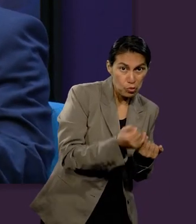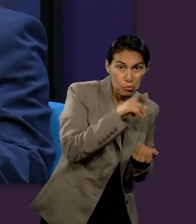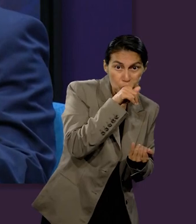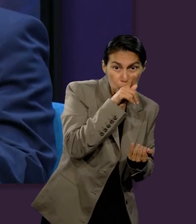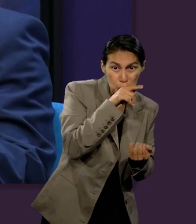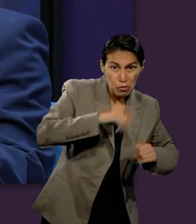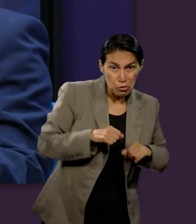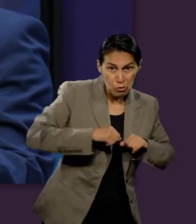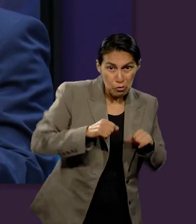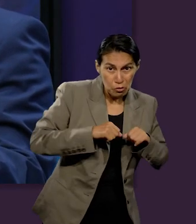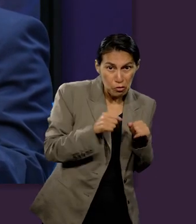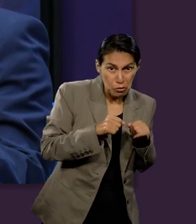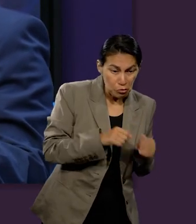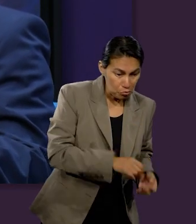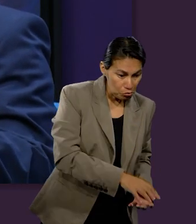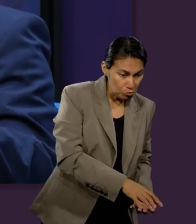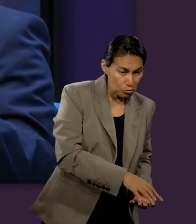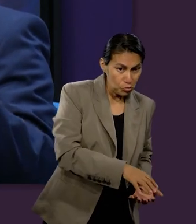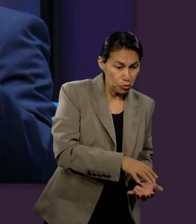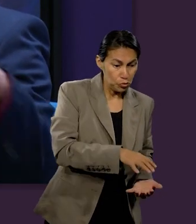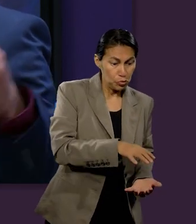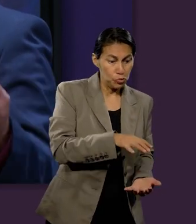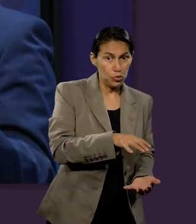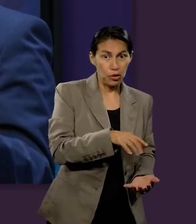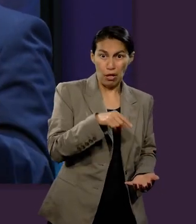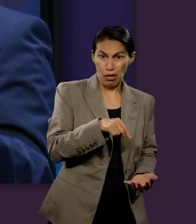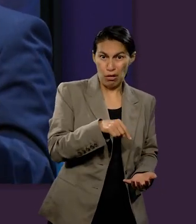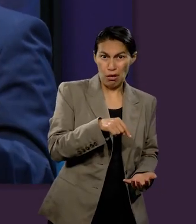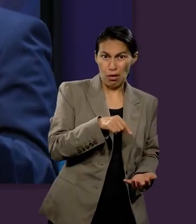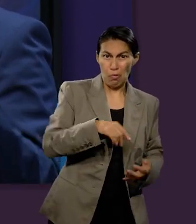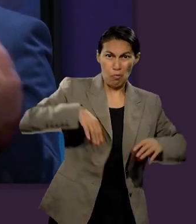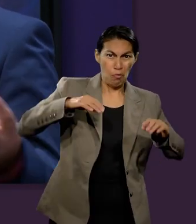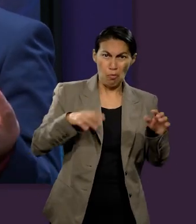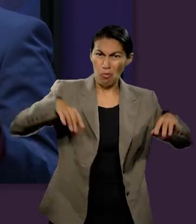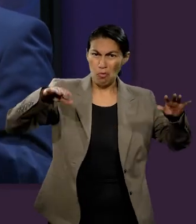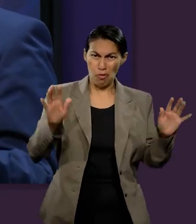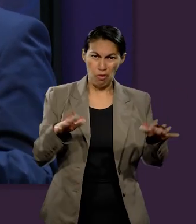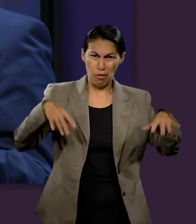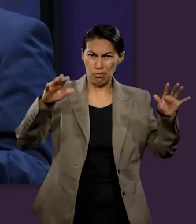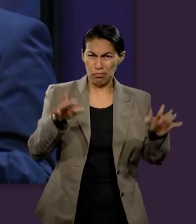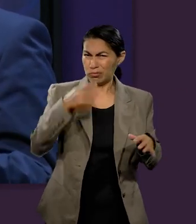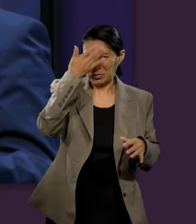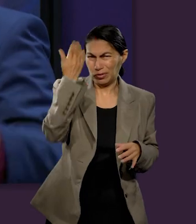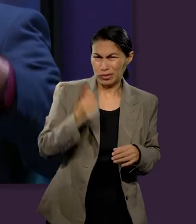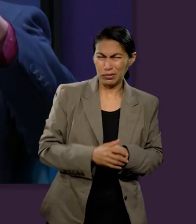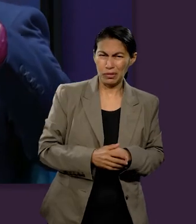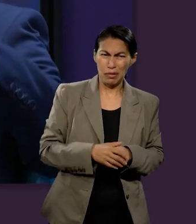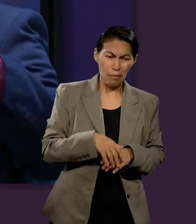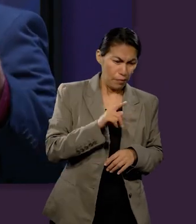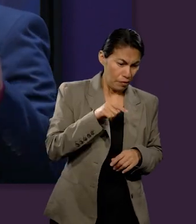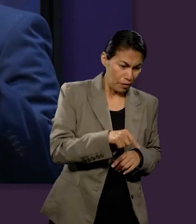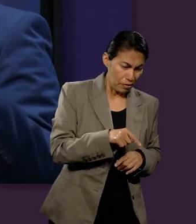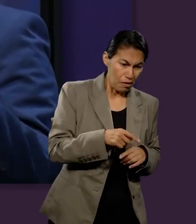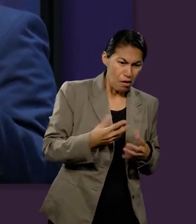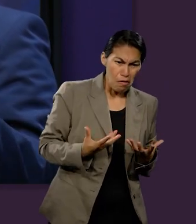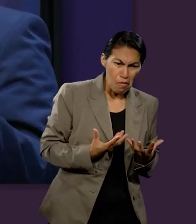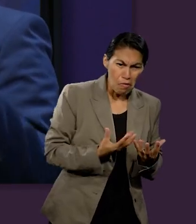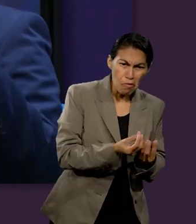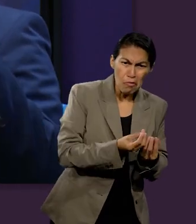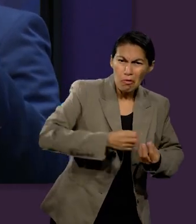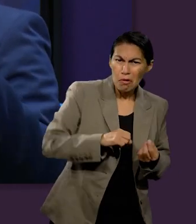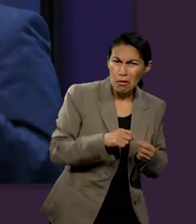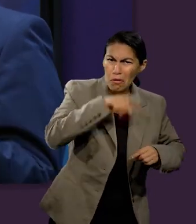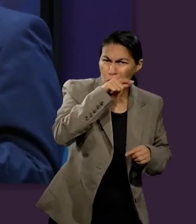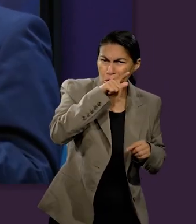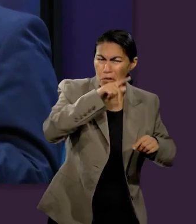águila, estando solo con las gallinas, nunca supo que puede volar. Y creció toda su vida,